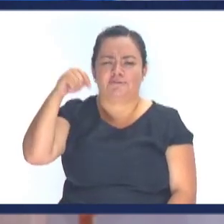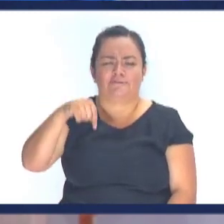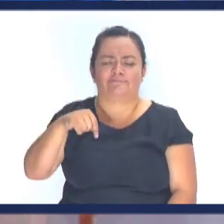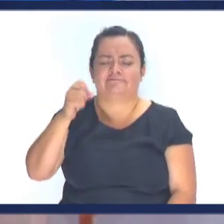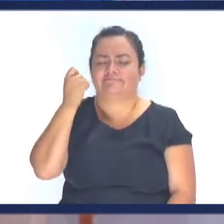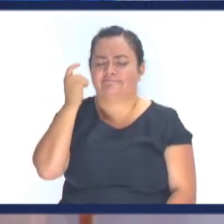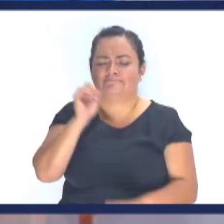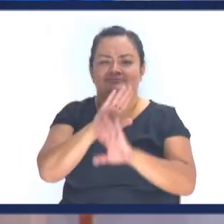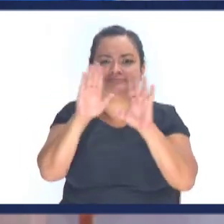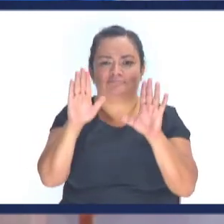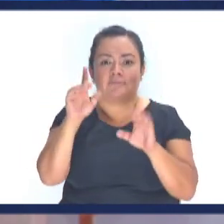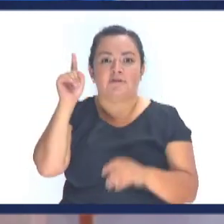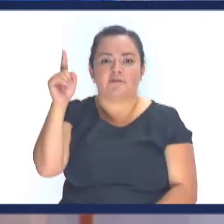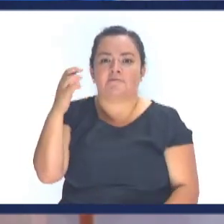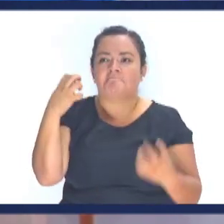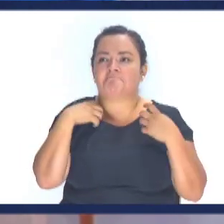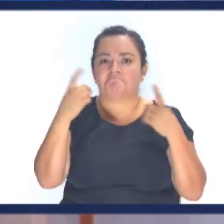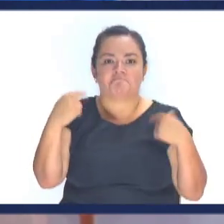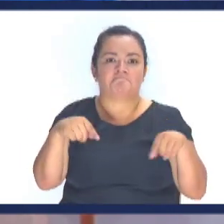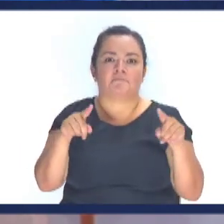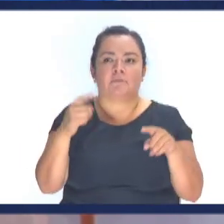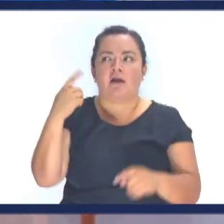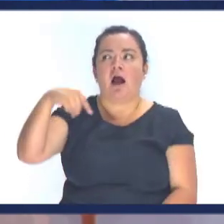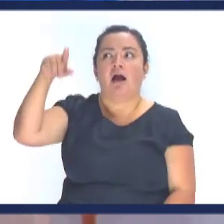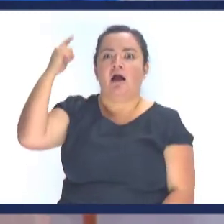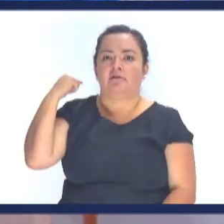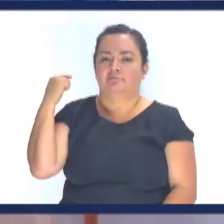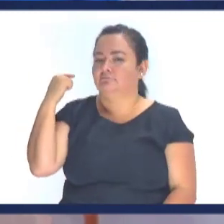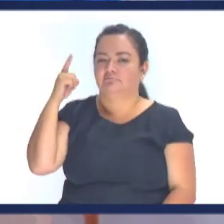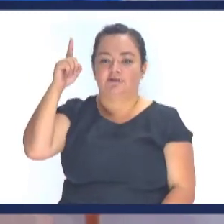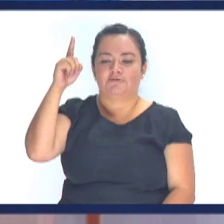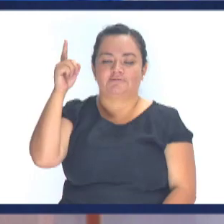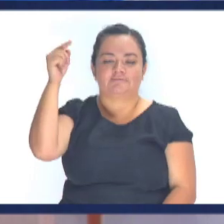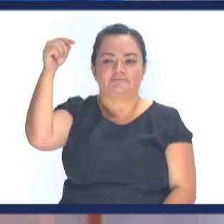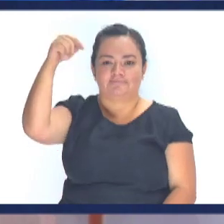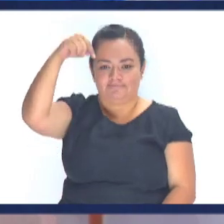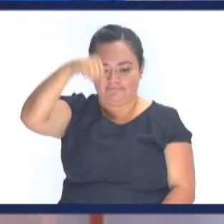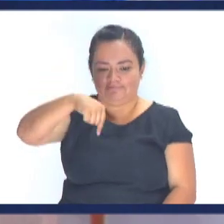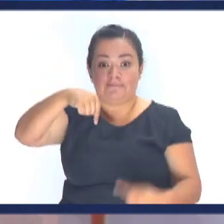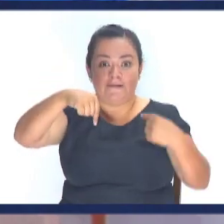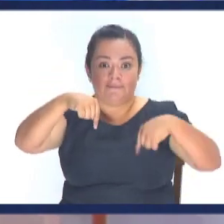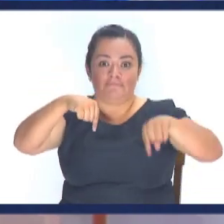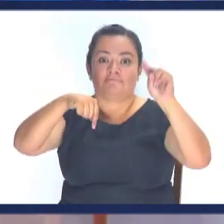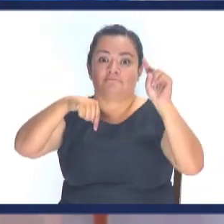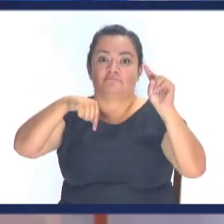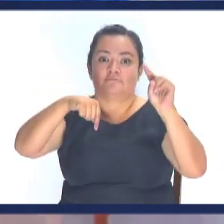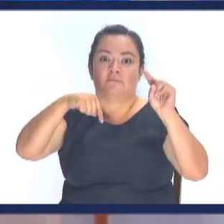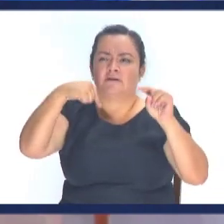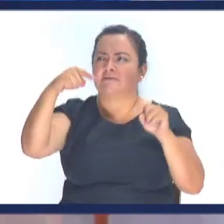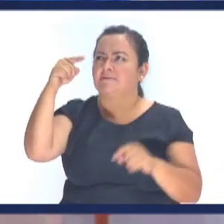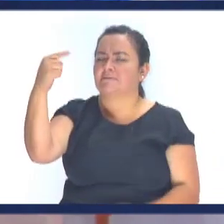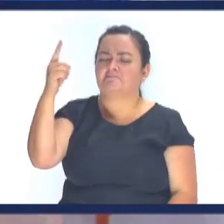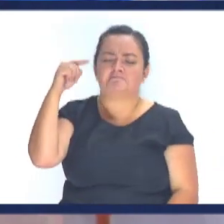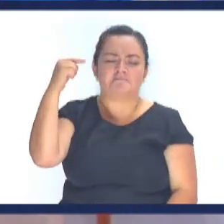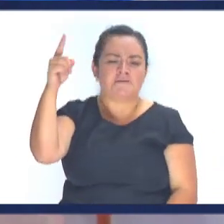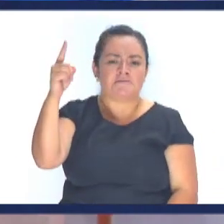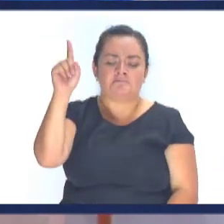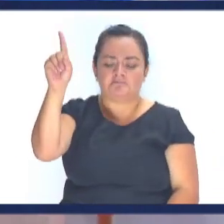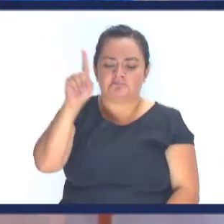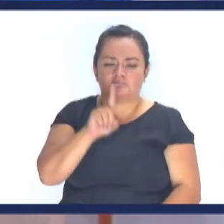moderno ¿Por qué? Porque Dios vive En la eternidad No tiene un ayer Siempre está en boga Siempre está al día